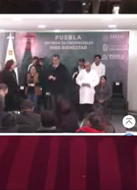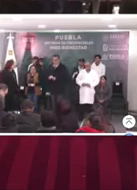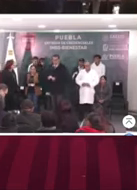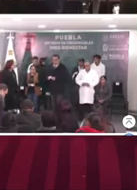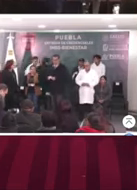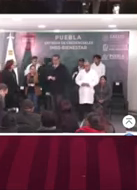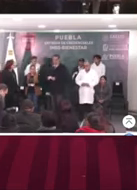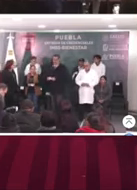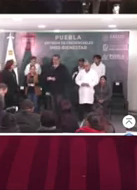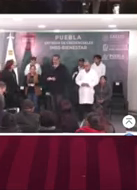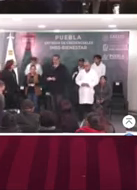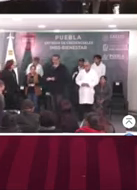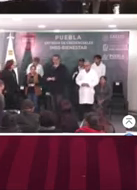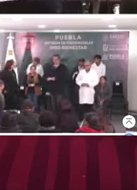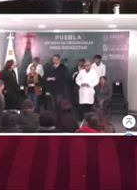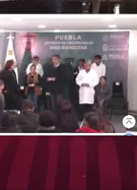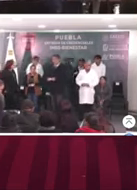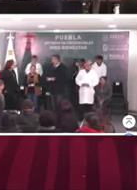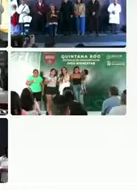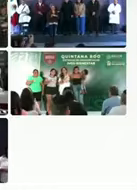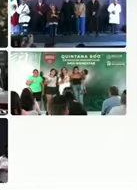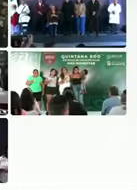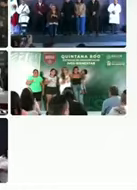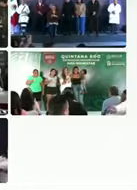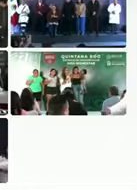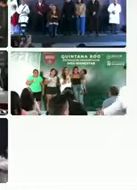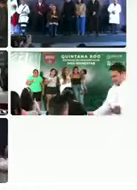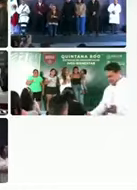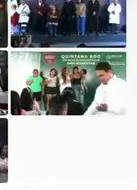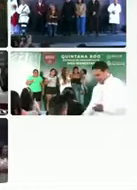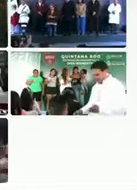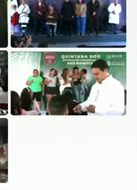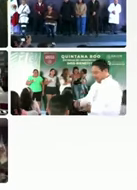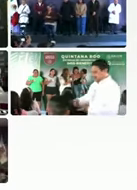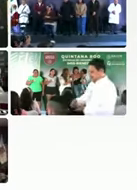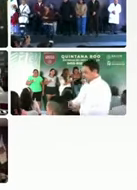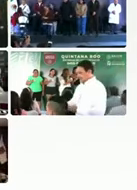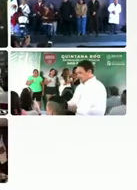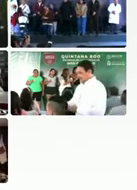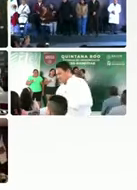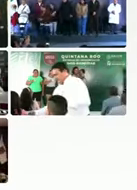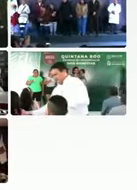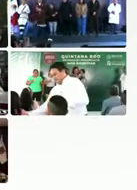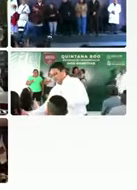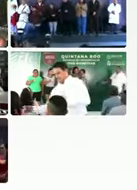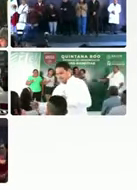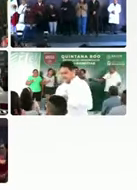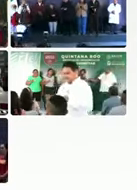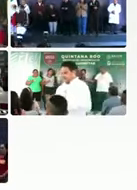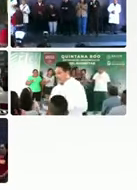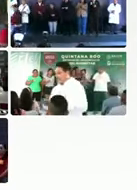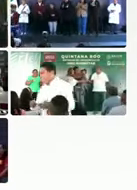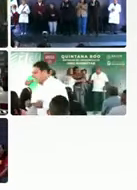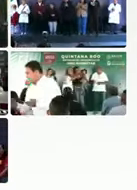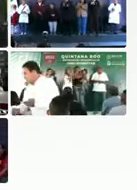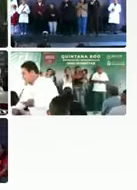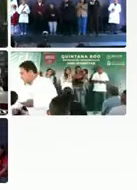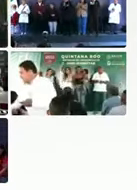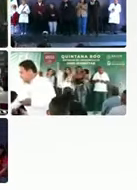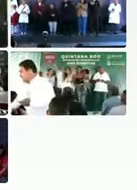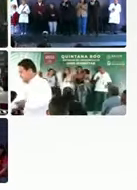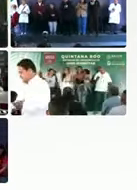Blanco Bravo, también el doctor Miguel Ángel Navarro, gobernador de Nayarit, el primer estado